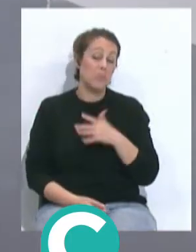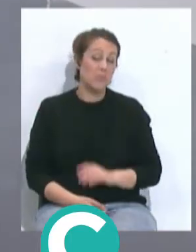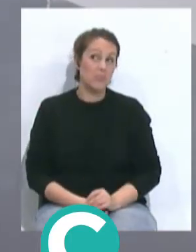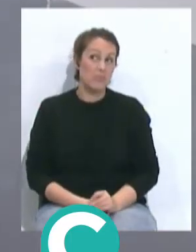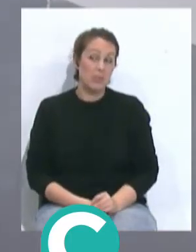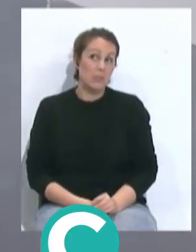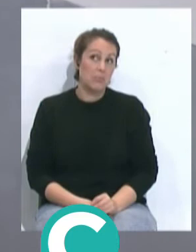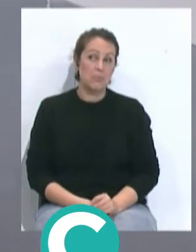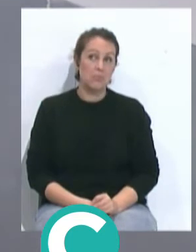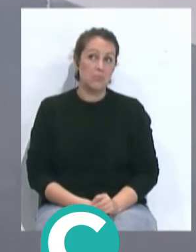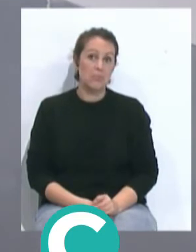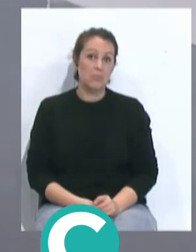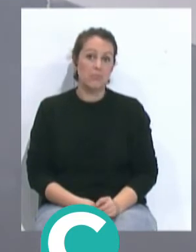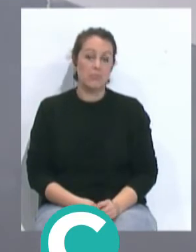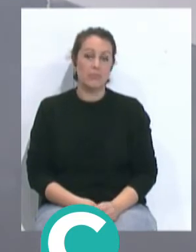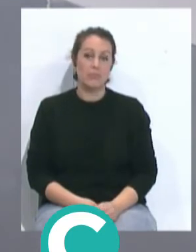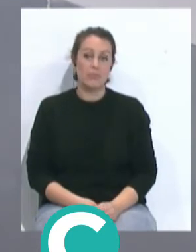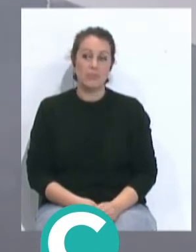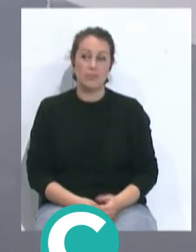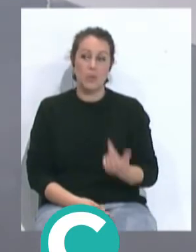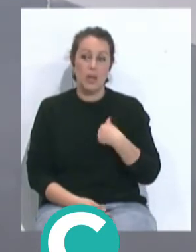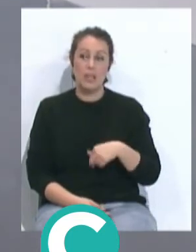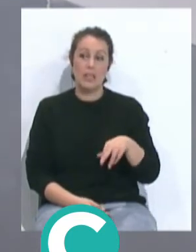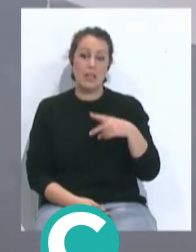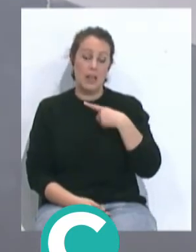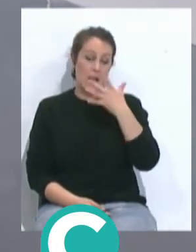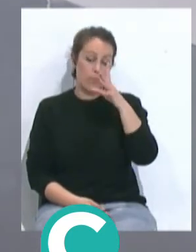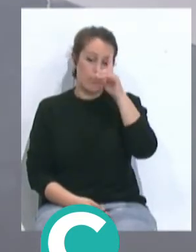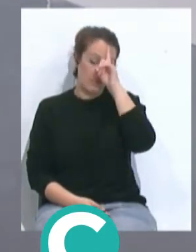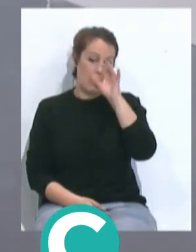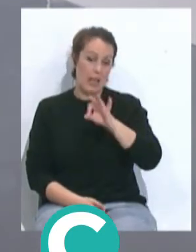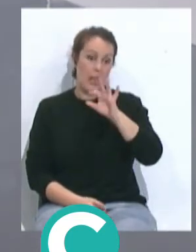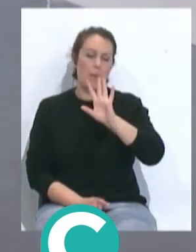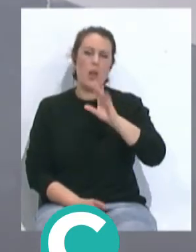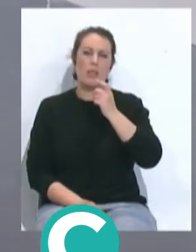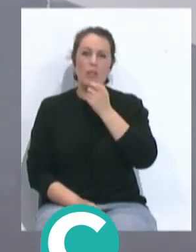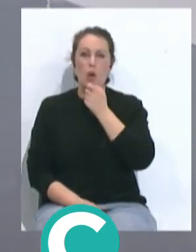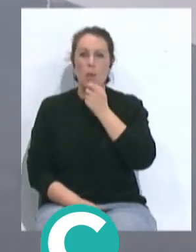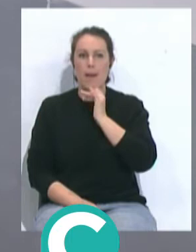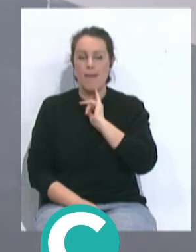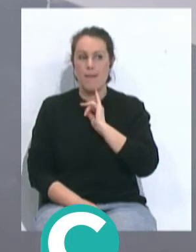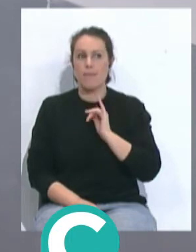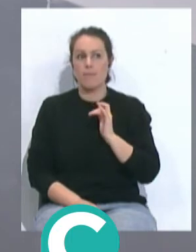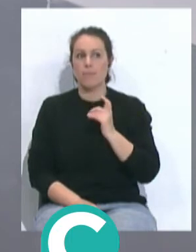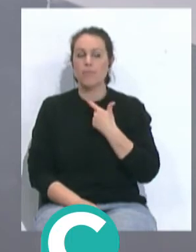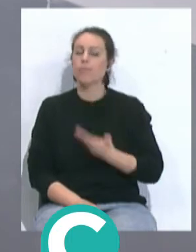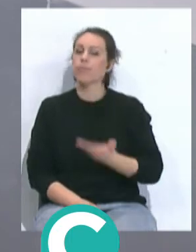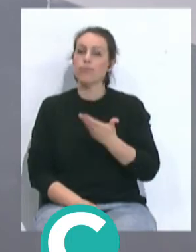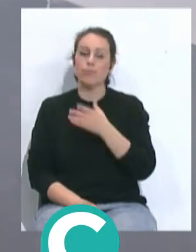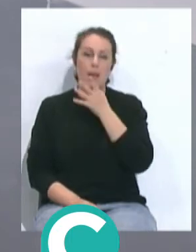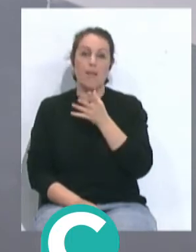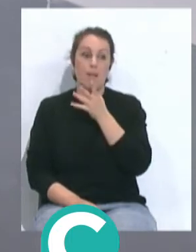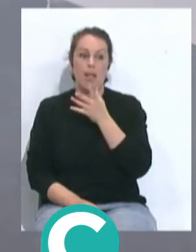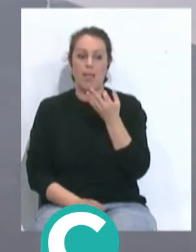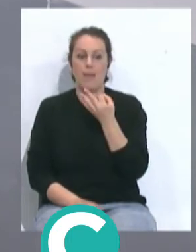no sé. No tengo que arrepentirme de nada, pero el idioma creo que es fundamental ahora.